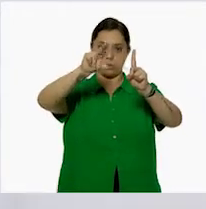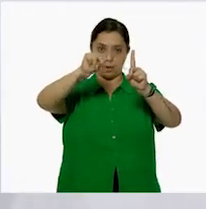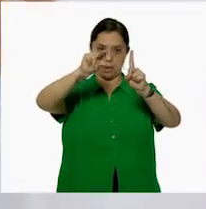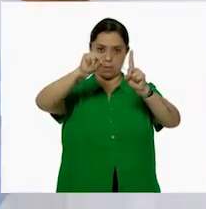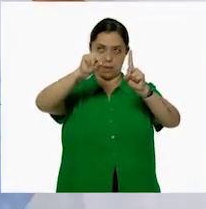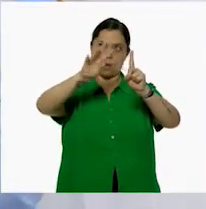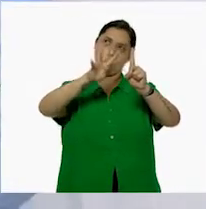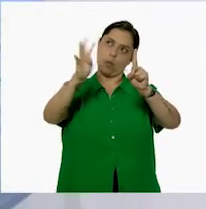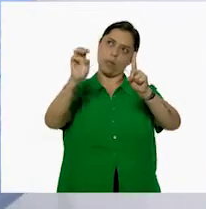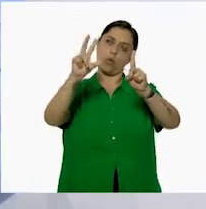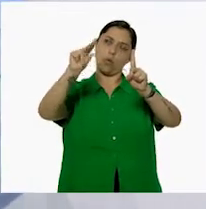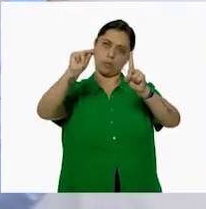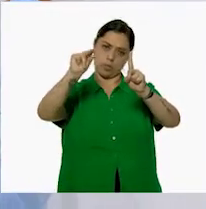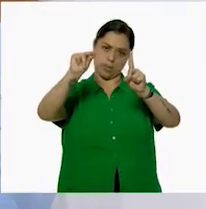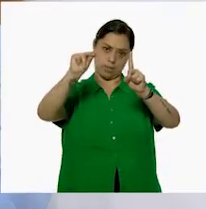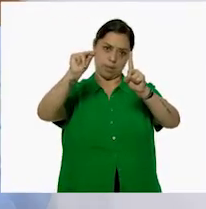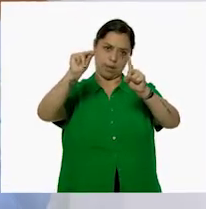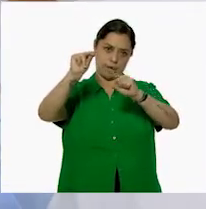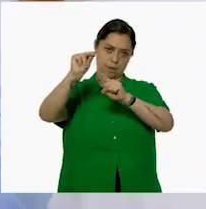480.